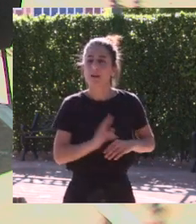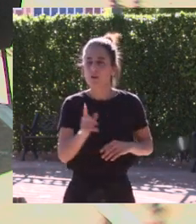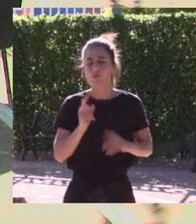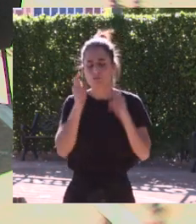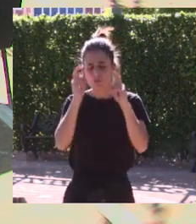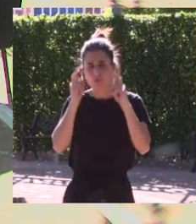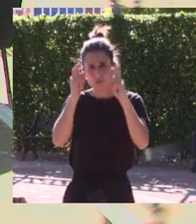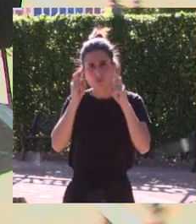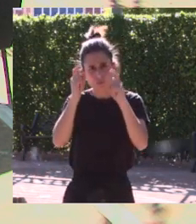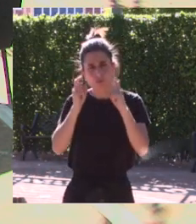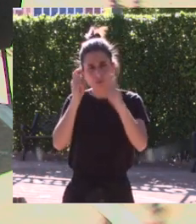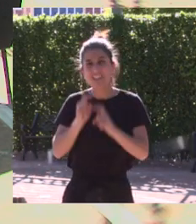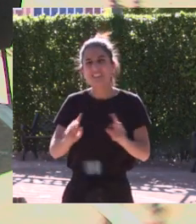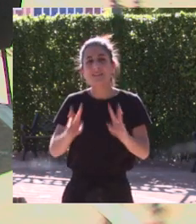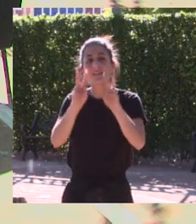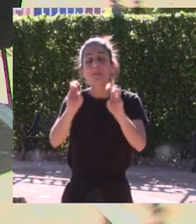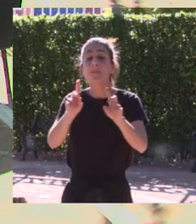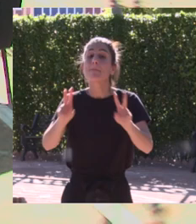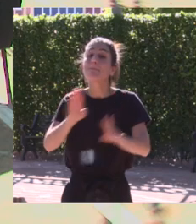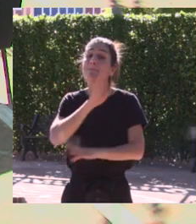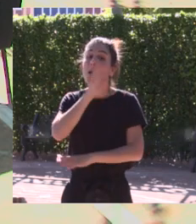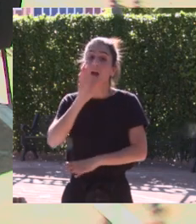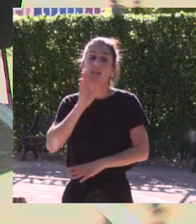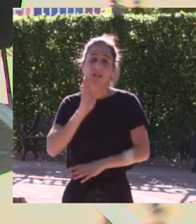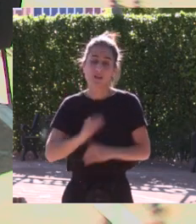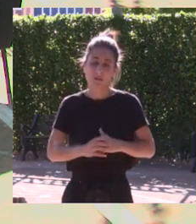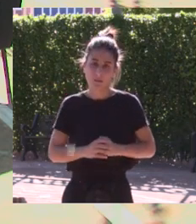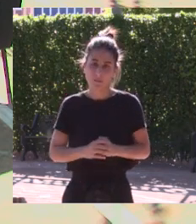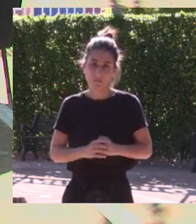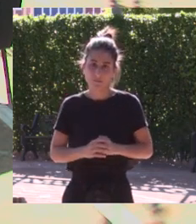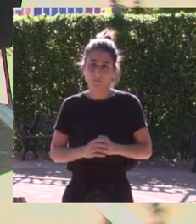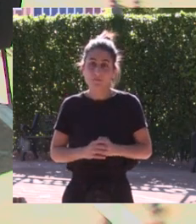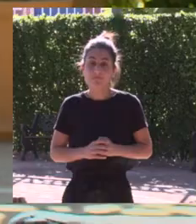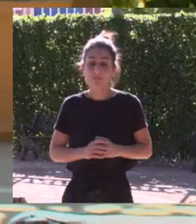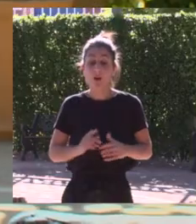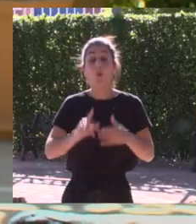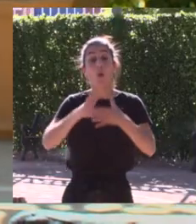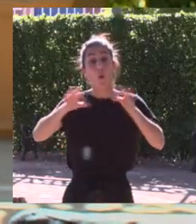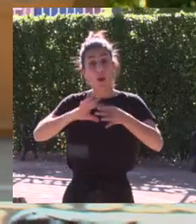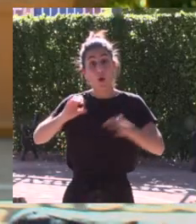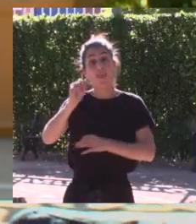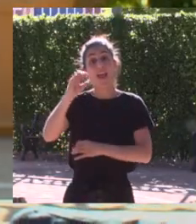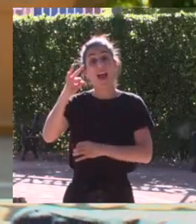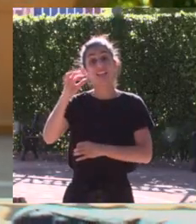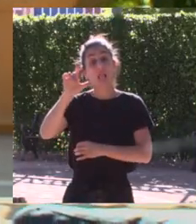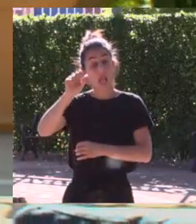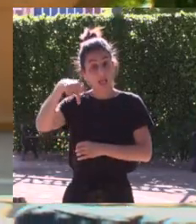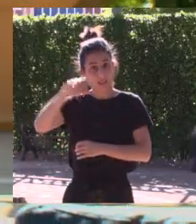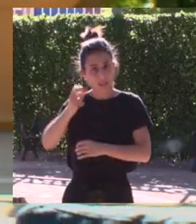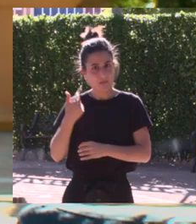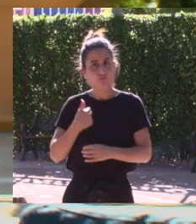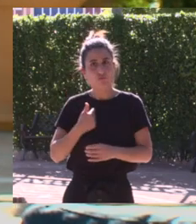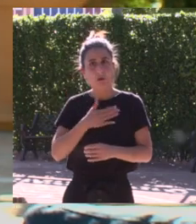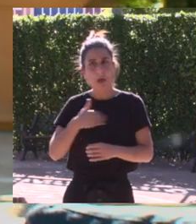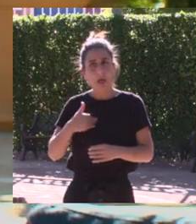bastante dentro de la comisión técnica del planado fue el tema de la maternidad después de Atlanta yo tenía